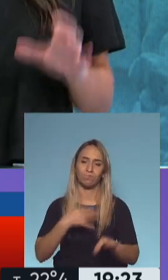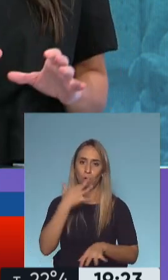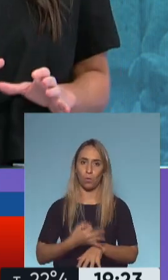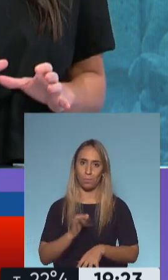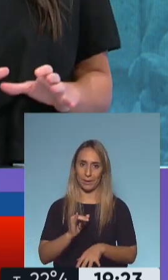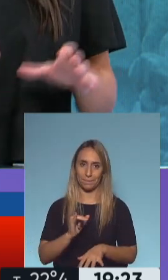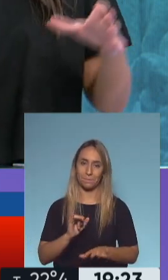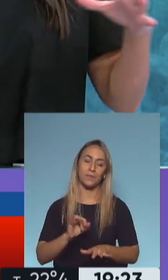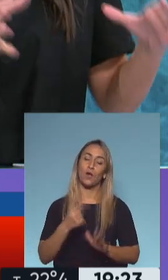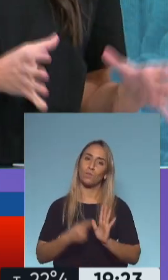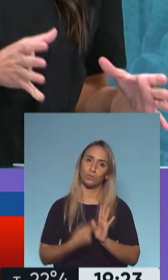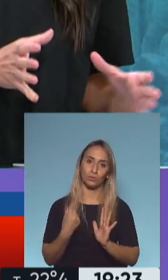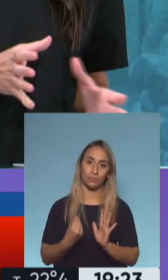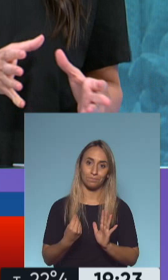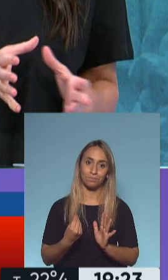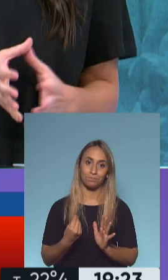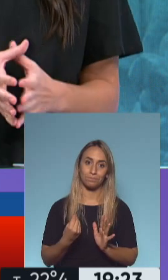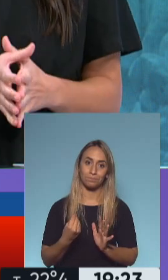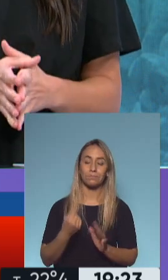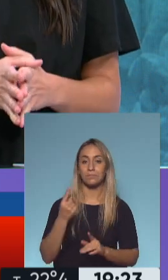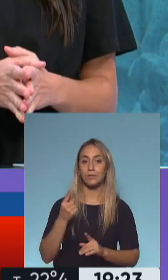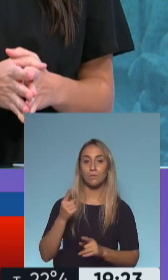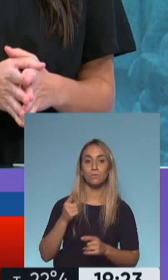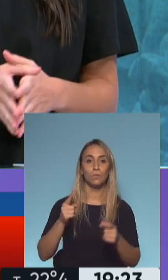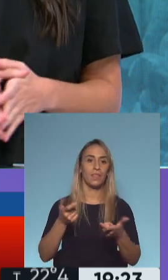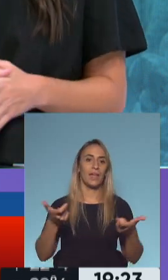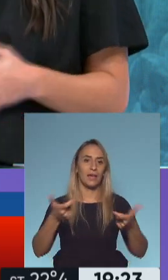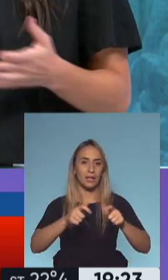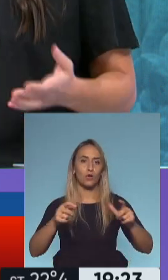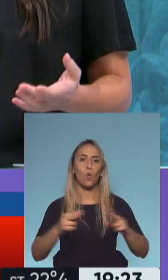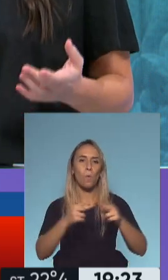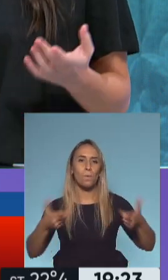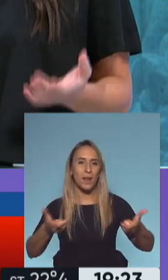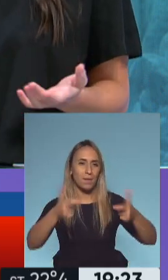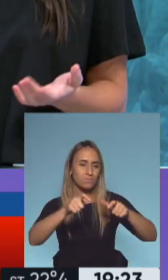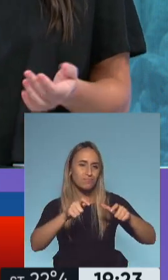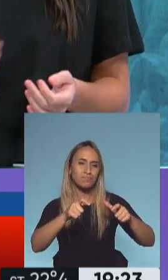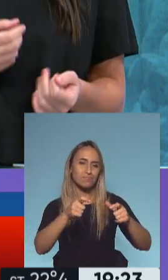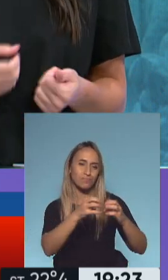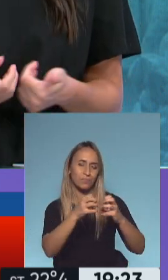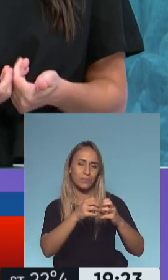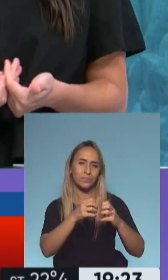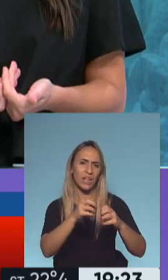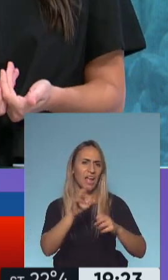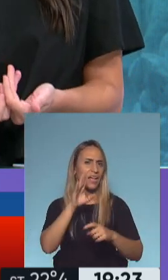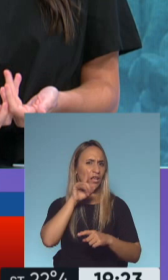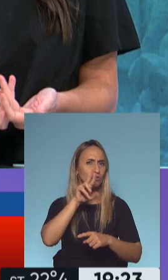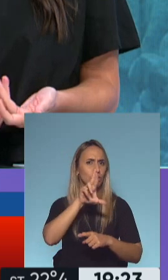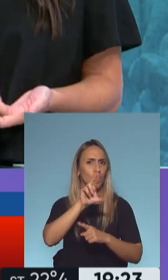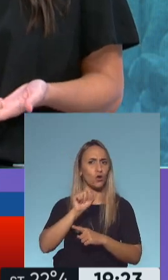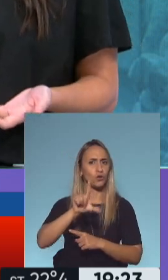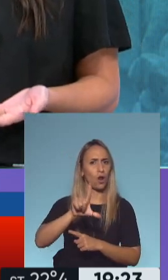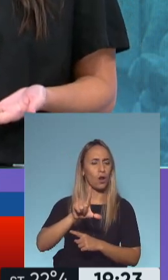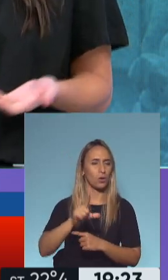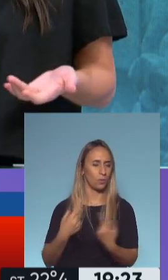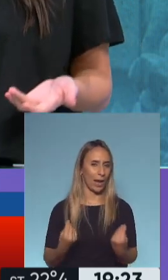A ver, un punto acá también, además del tema de la cumbre que estamos analizando ahora, es el tema del rol de los Estados Unidos. Diana, sabés que